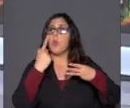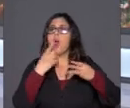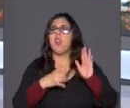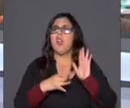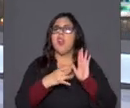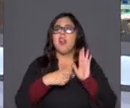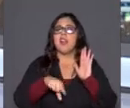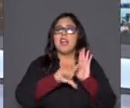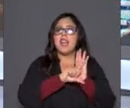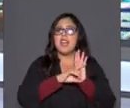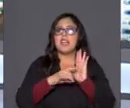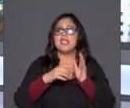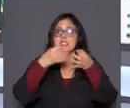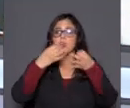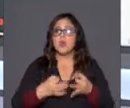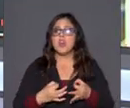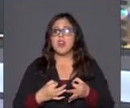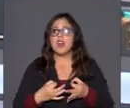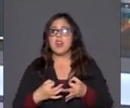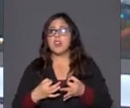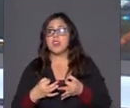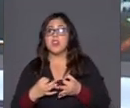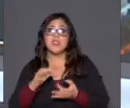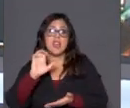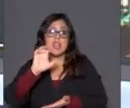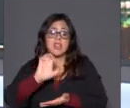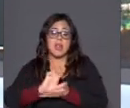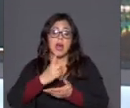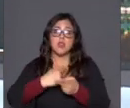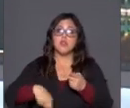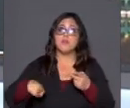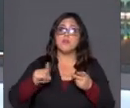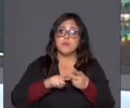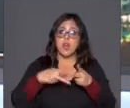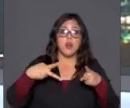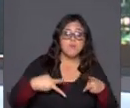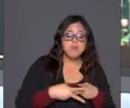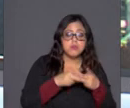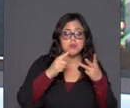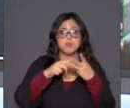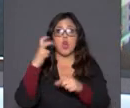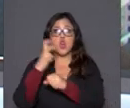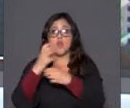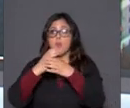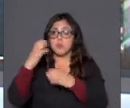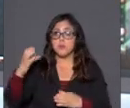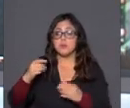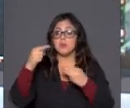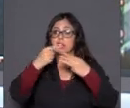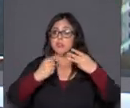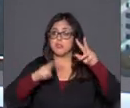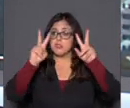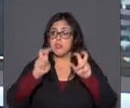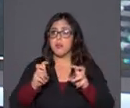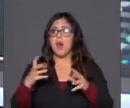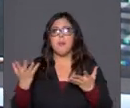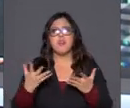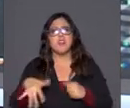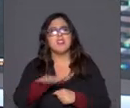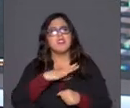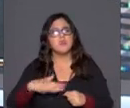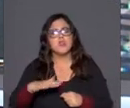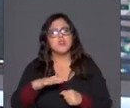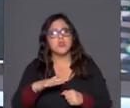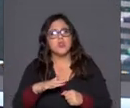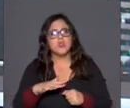Estado, usurpación y robo de madera. Estamos hablando de hechos, no solamente de dichos en ese contexto. ¿Qué hechos, de acuerdo a lo que